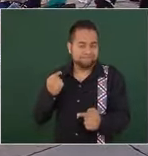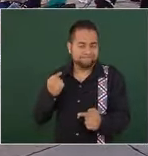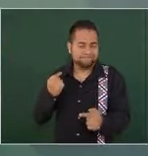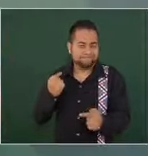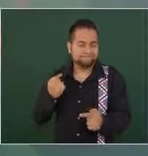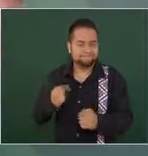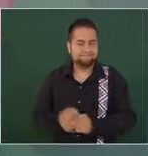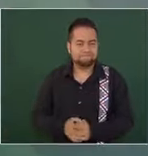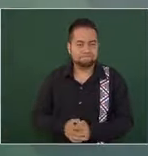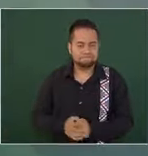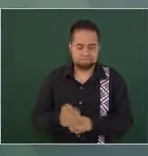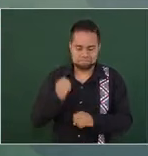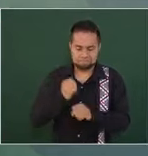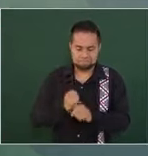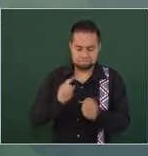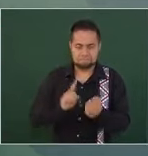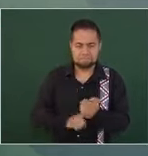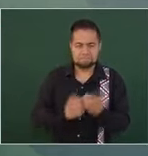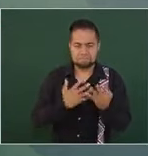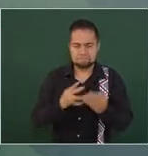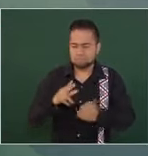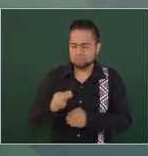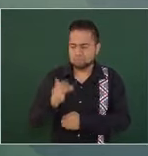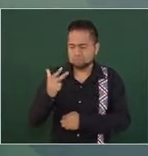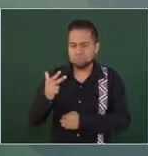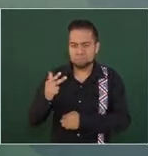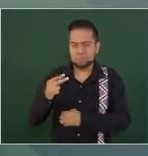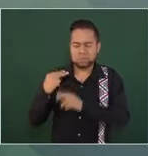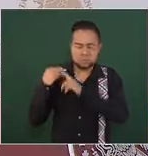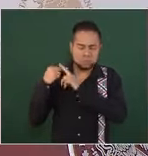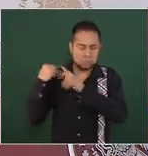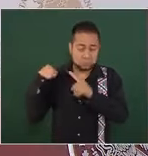del 88 para acá pero ya había yo